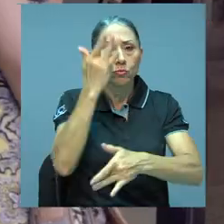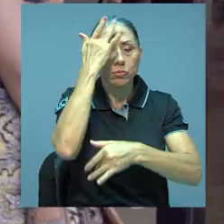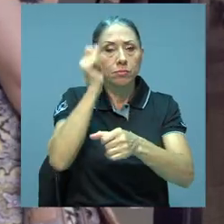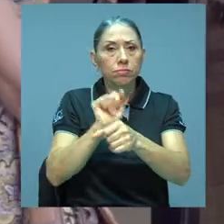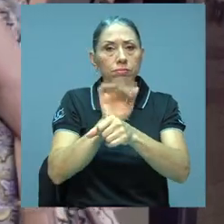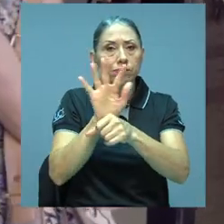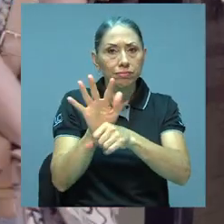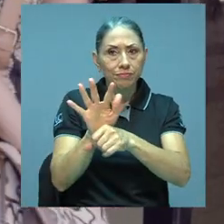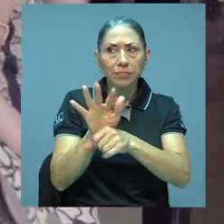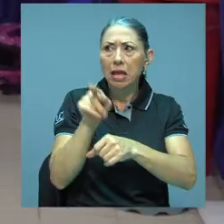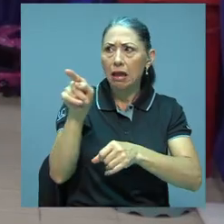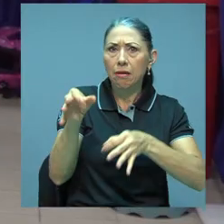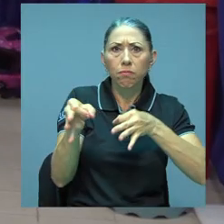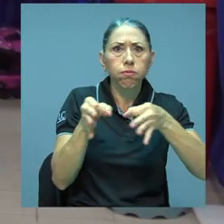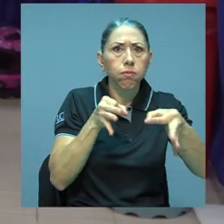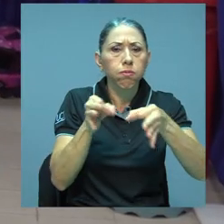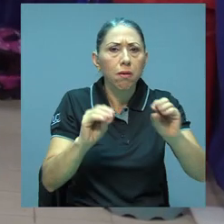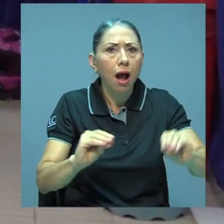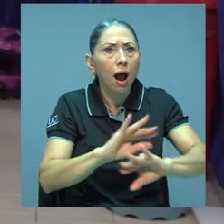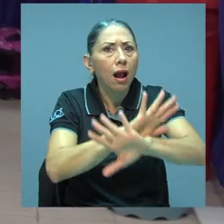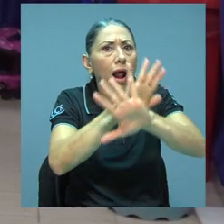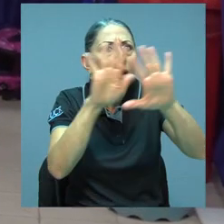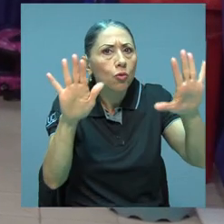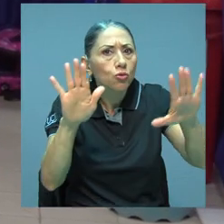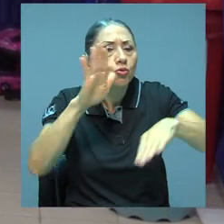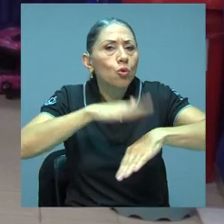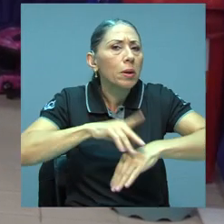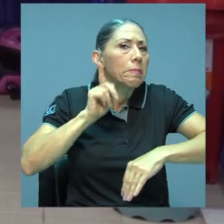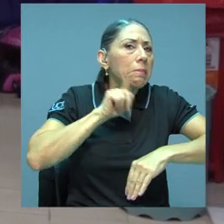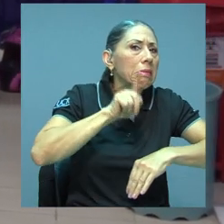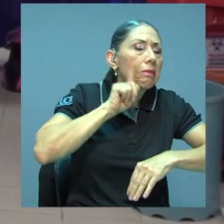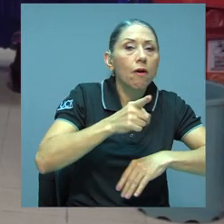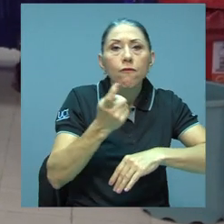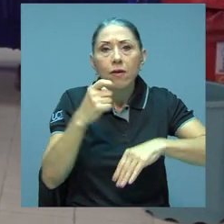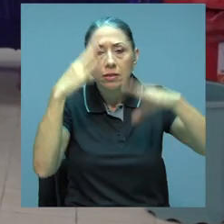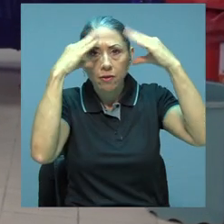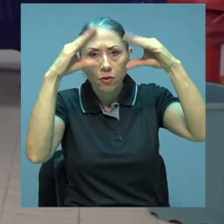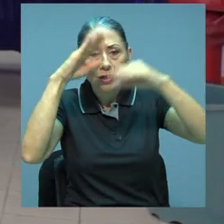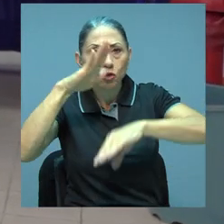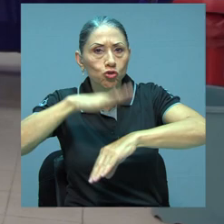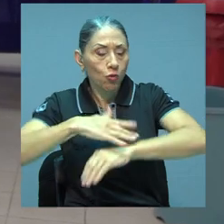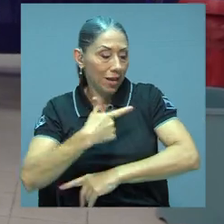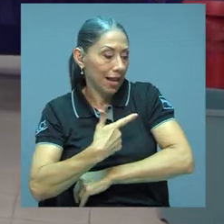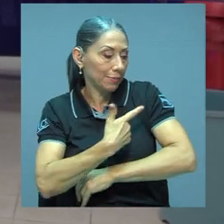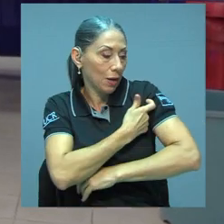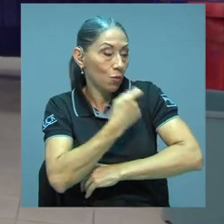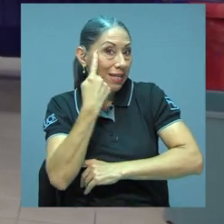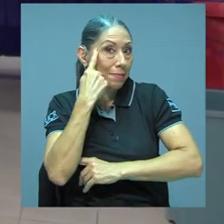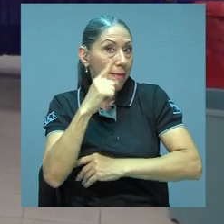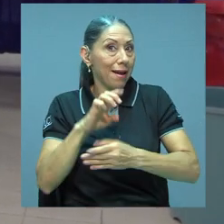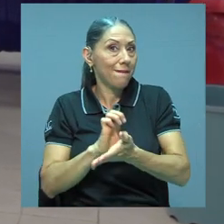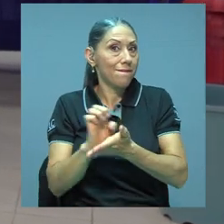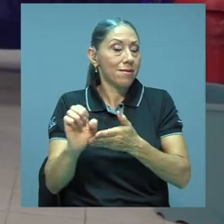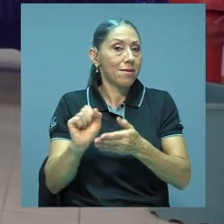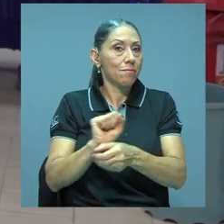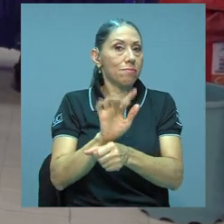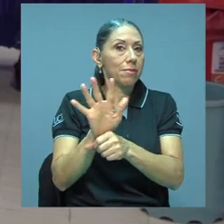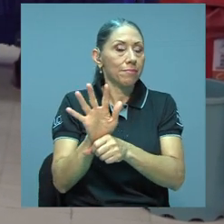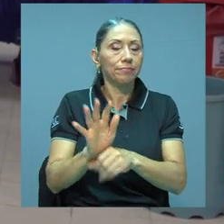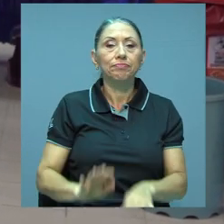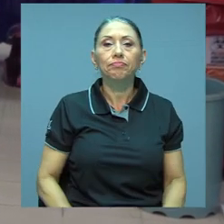enfermedad COVID-19, aclaró muchos mitos y desinformaciones sobre las vacunas para enfrentar esta enfermedad.